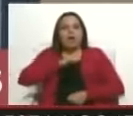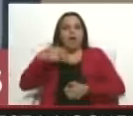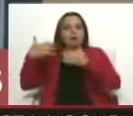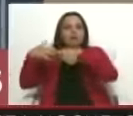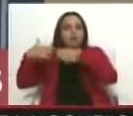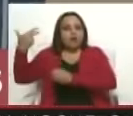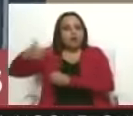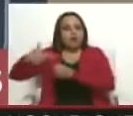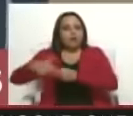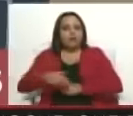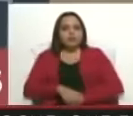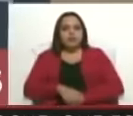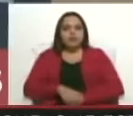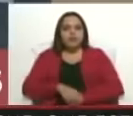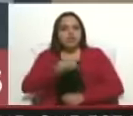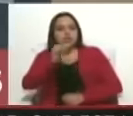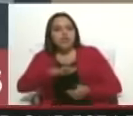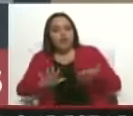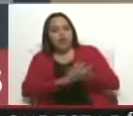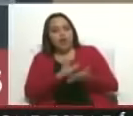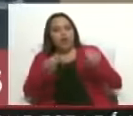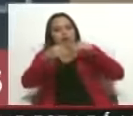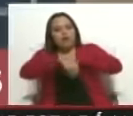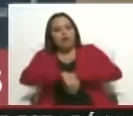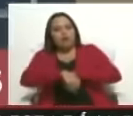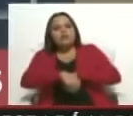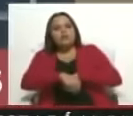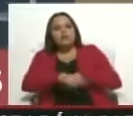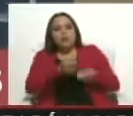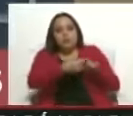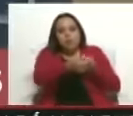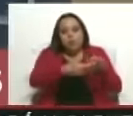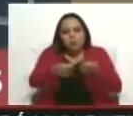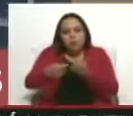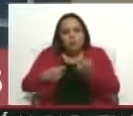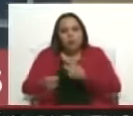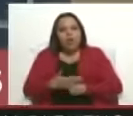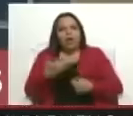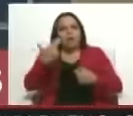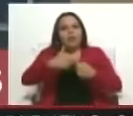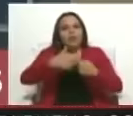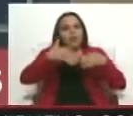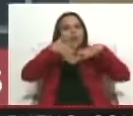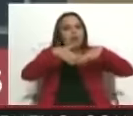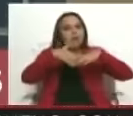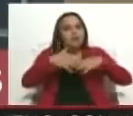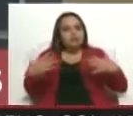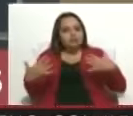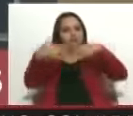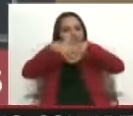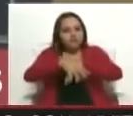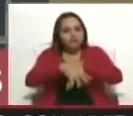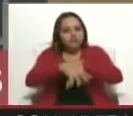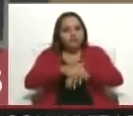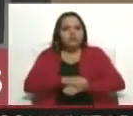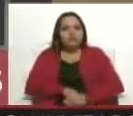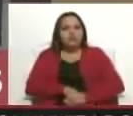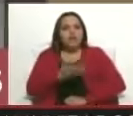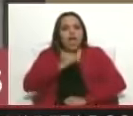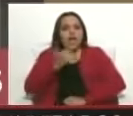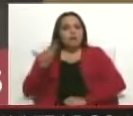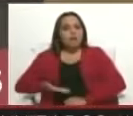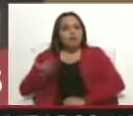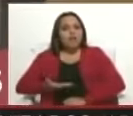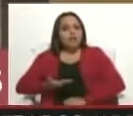proyecto del acuerdo marco para la administración de la empresa mixta Petro Quiriquire, que se encuentra en una zona de alta producción